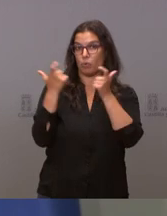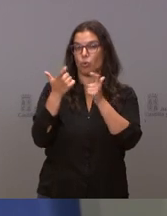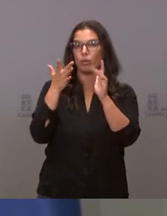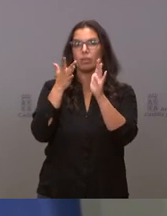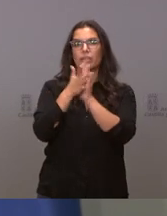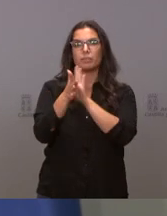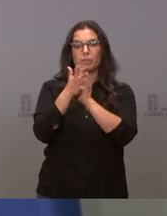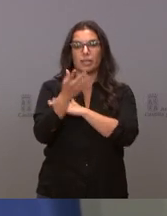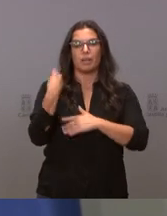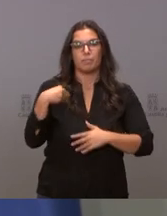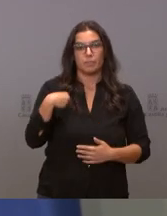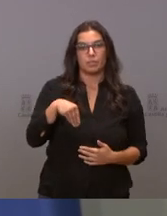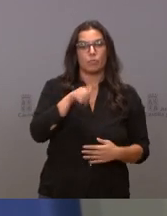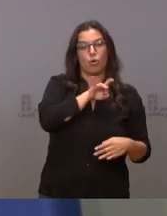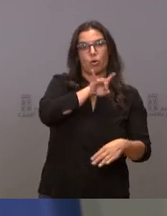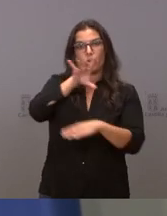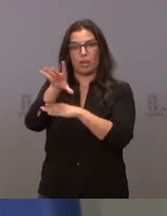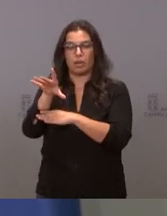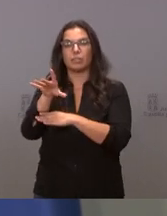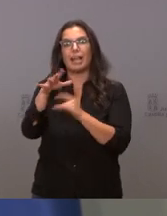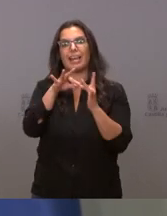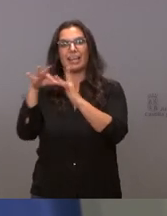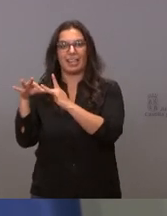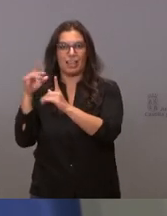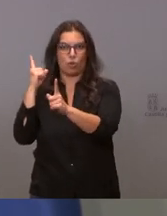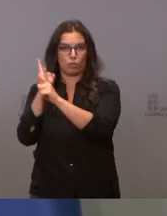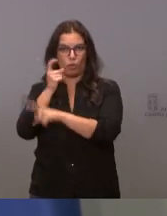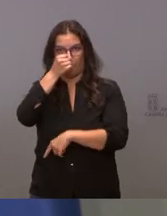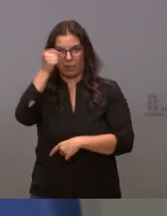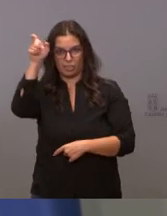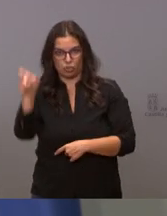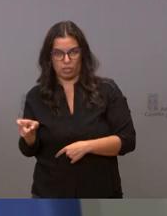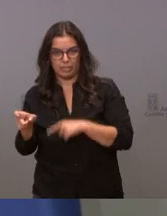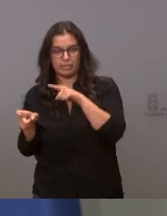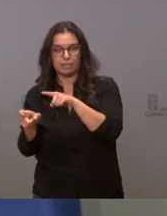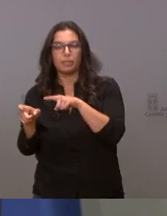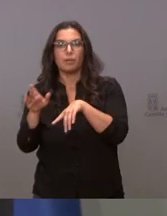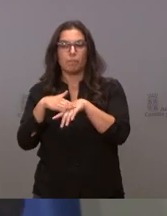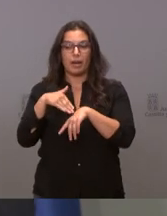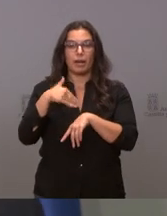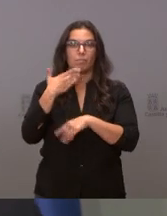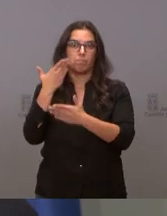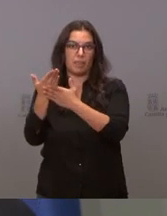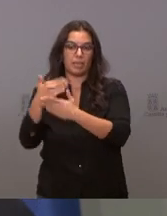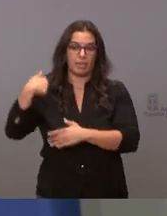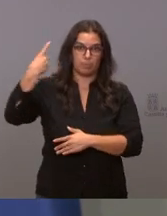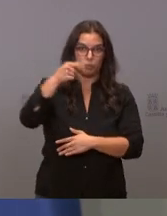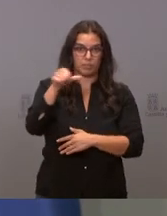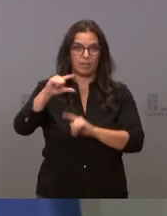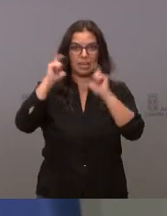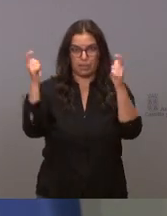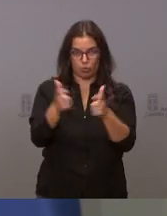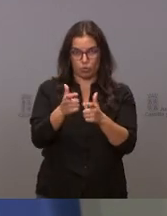que se ha trasladado al líder de la oposición con el fin de citarnos para una reunión la próxima semana